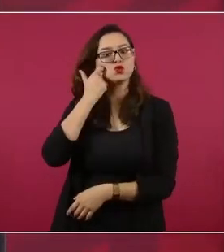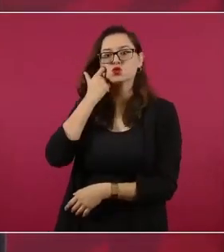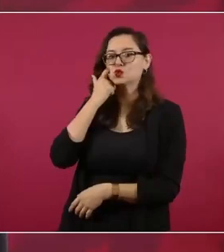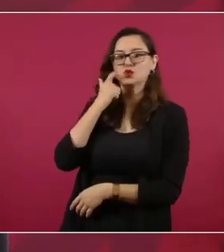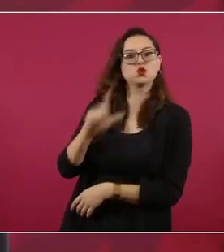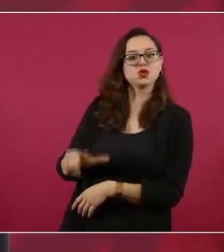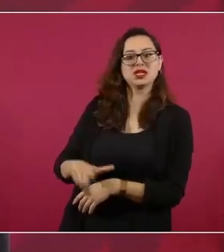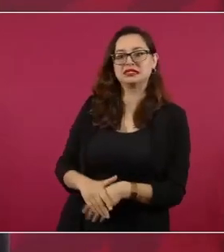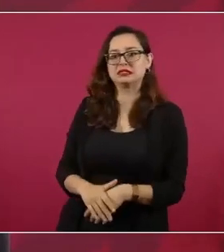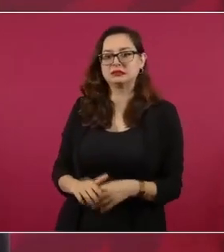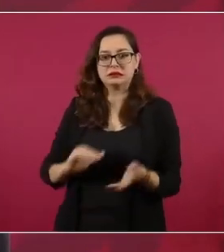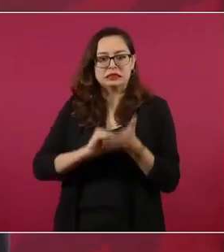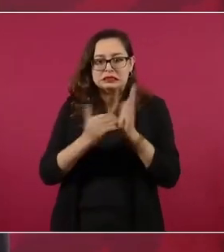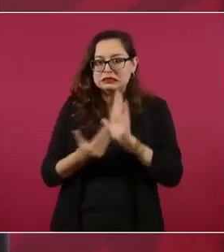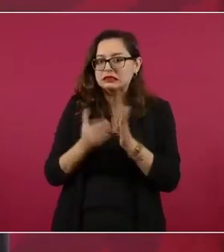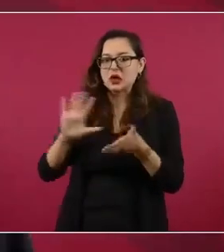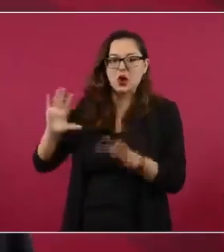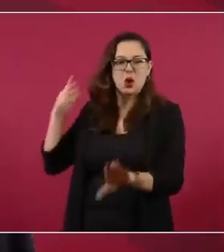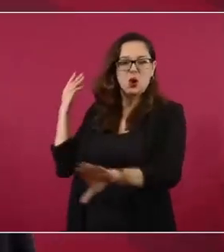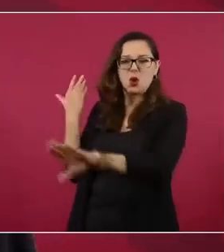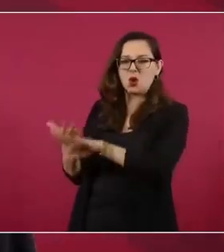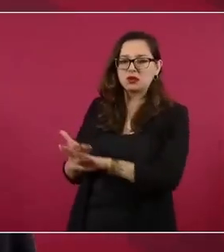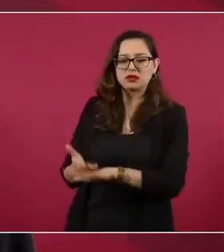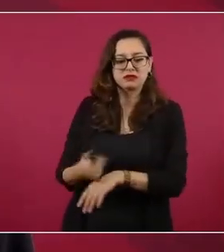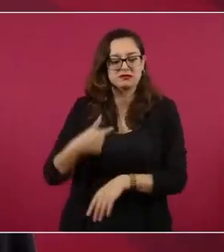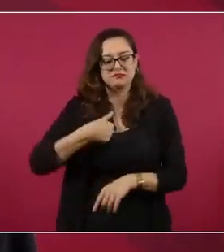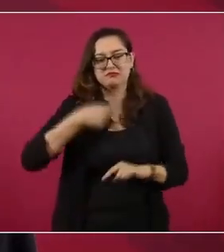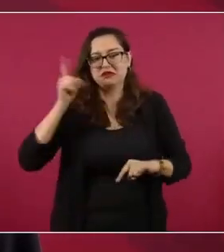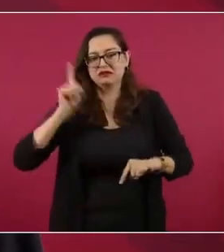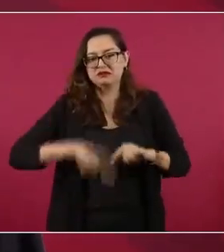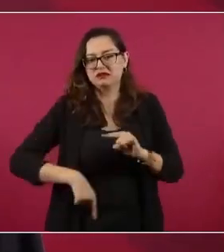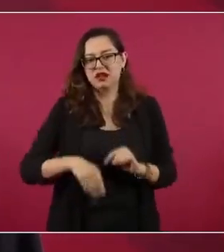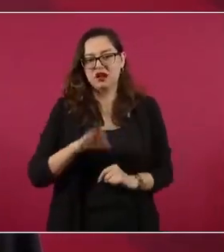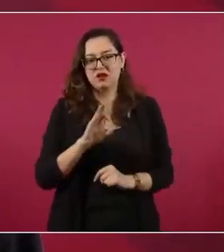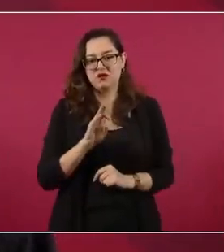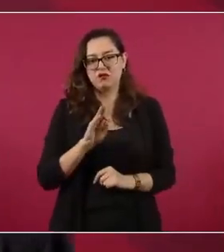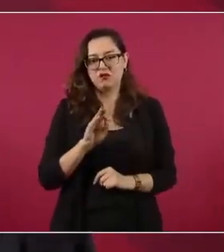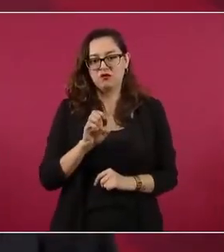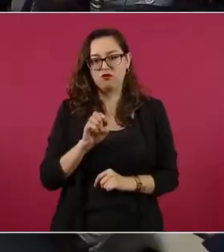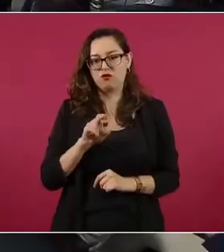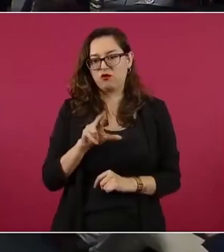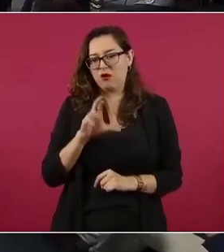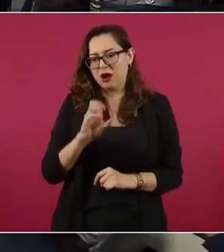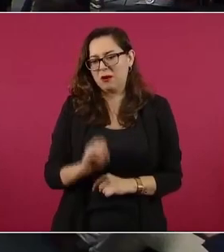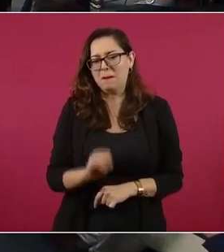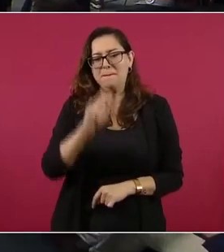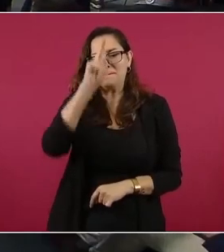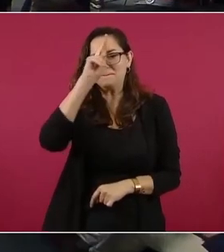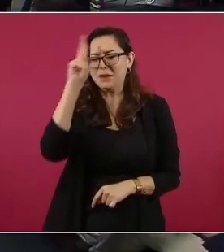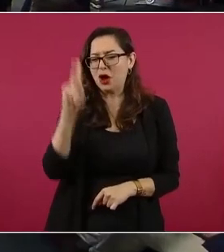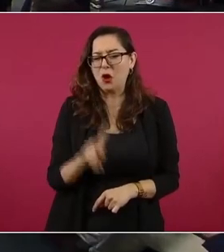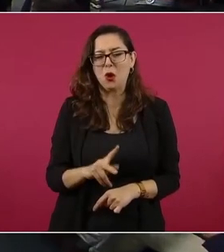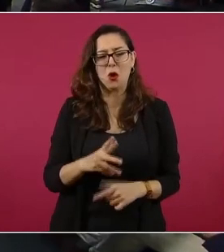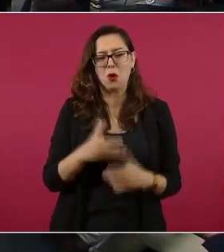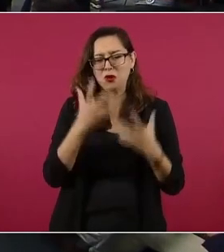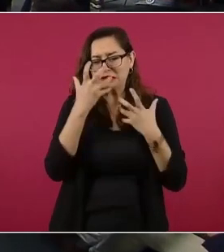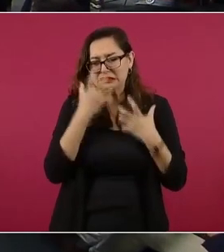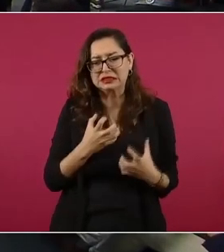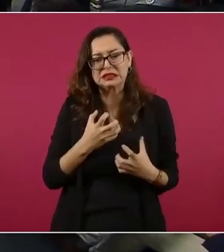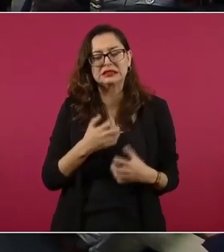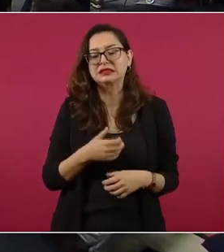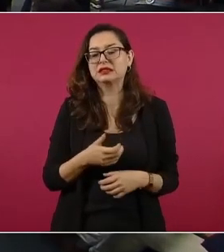Y fue muy fuerte el desafuero, quizá más fuerte. Bueno, les digo, ¿saben cuál me dolió más?